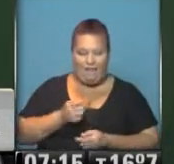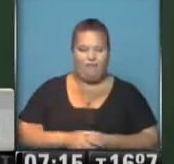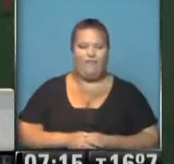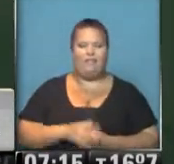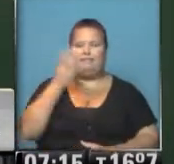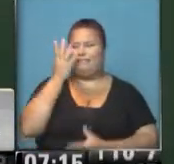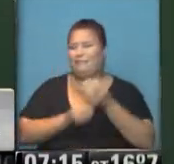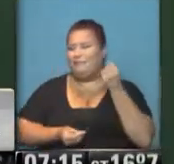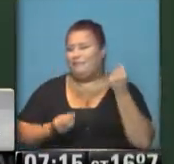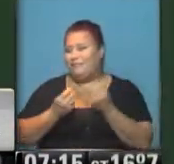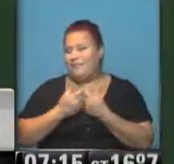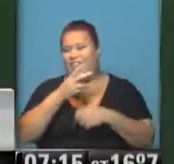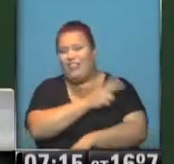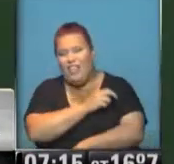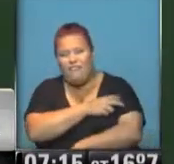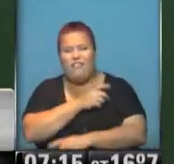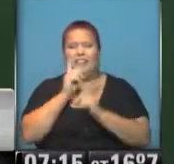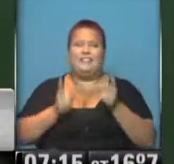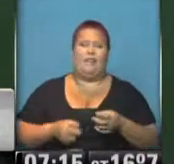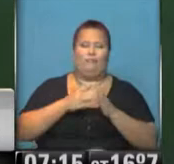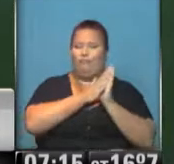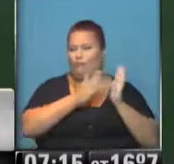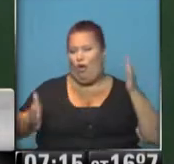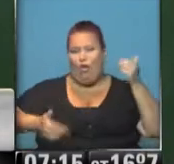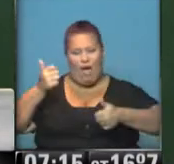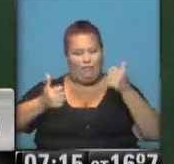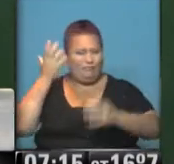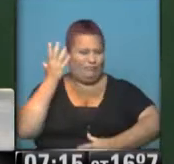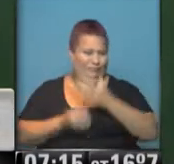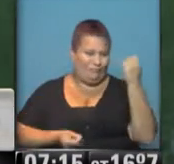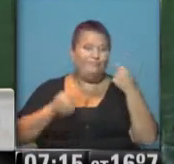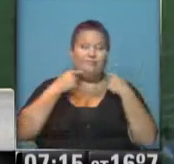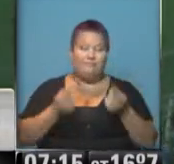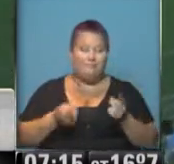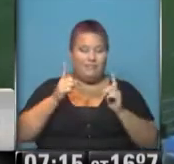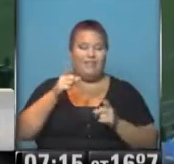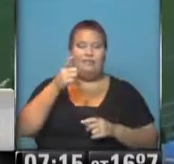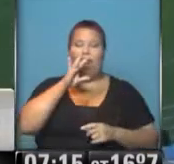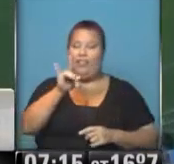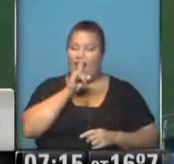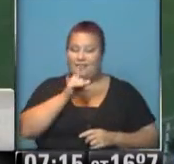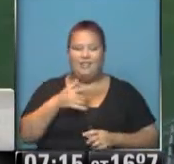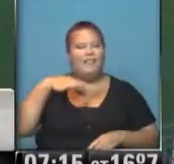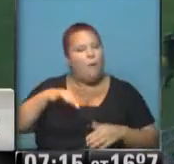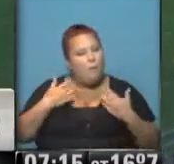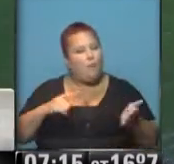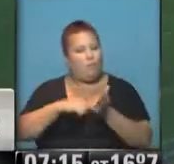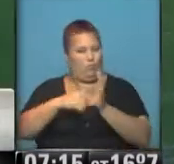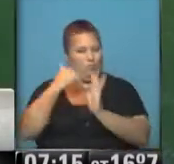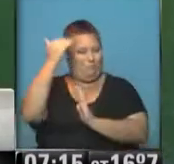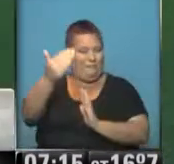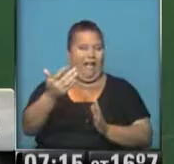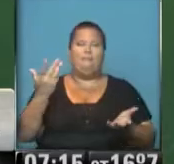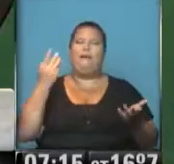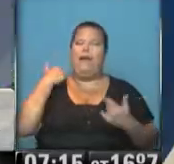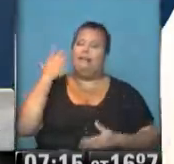de errores defensivos como prácticamente a lo largo de todo el campeonato, ¿no? Lo dijo Almeida. Tendríamos mucho más puntos si